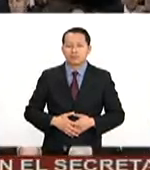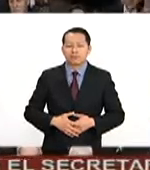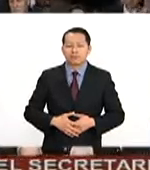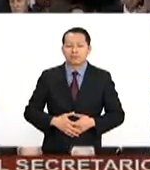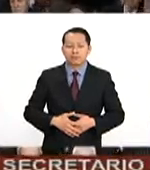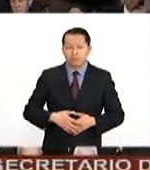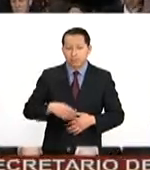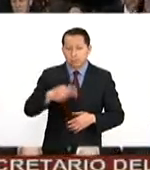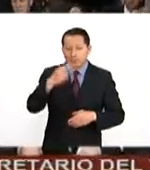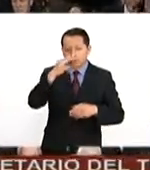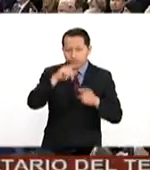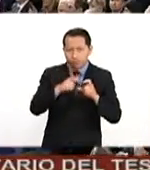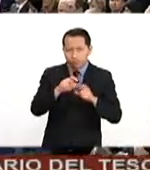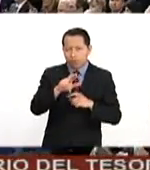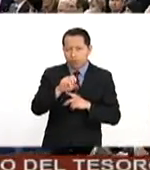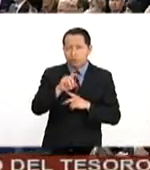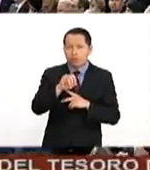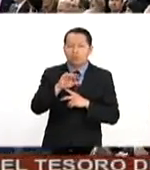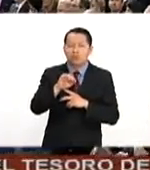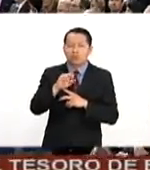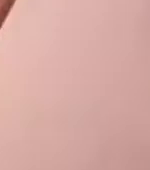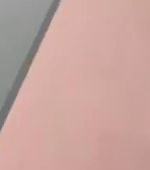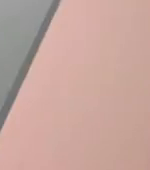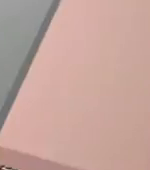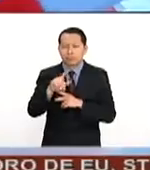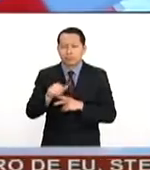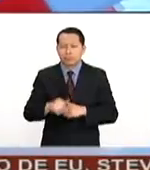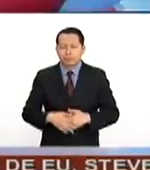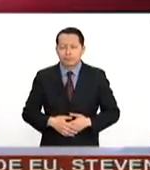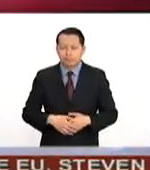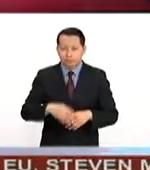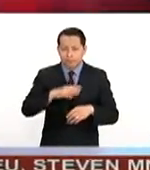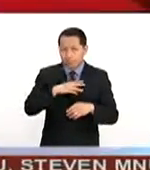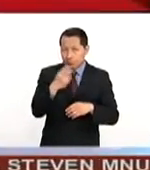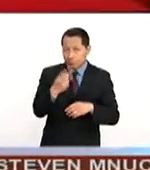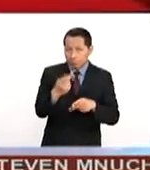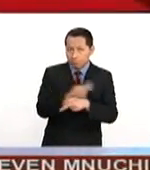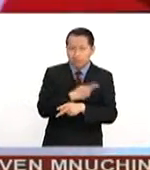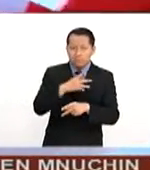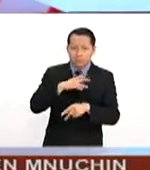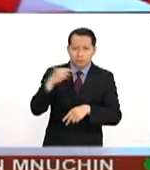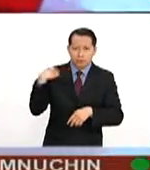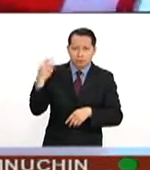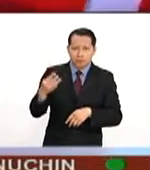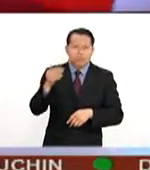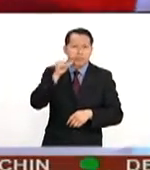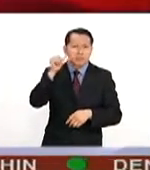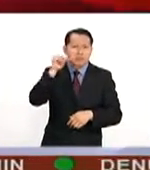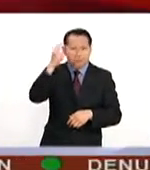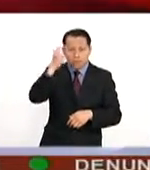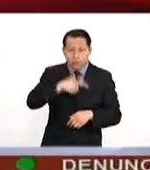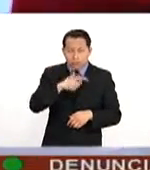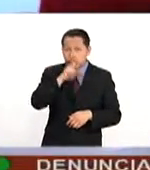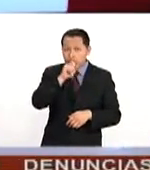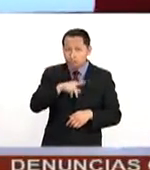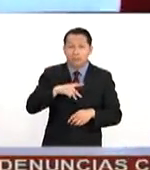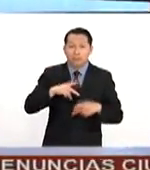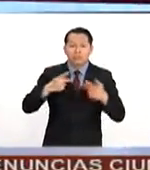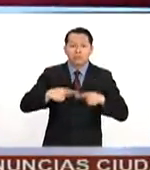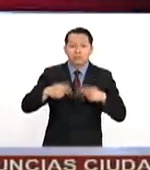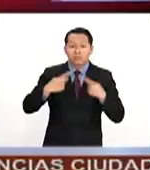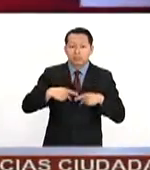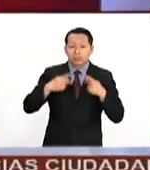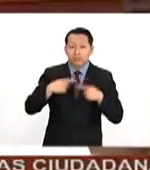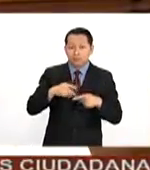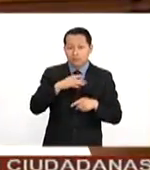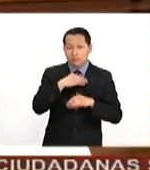Para México al Día, Rodolfo Hernández. Así las cosas allá en Washington anoche. entre los personajes que